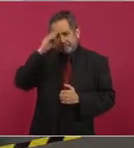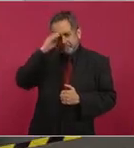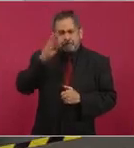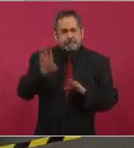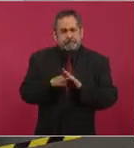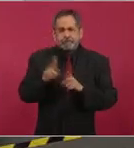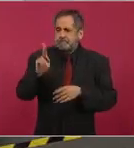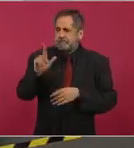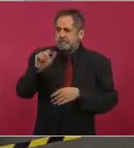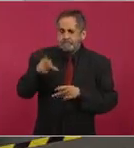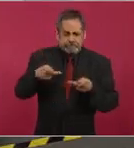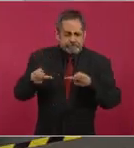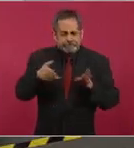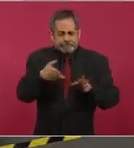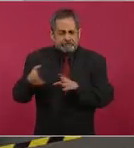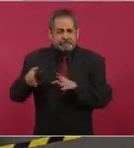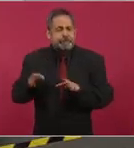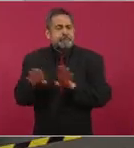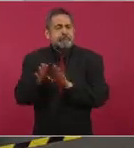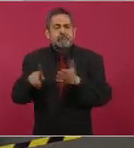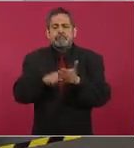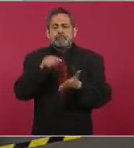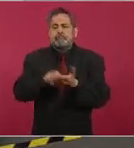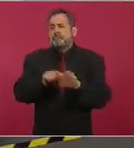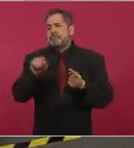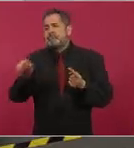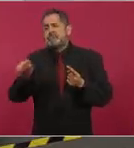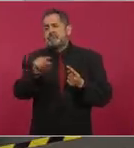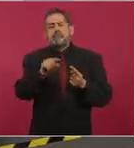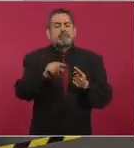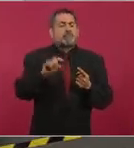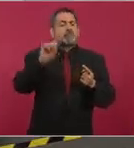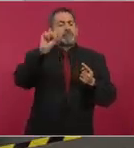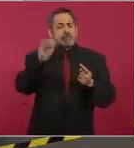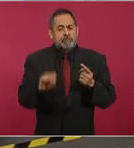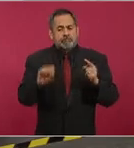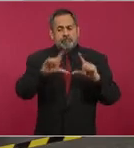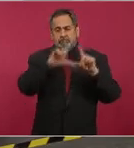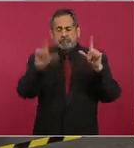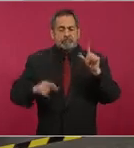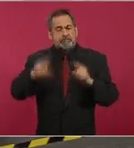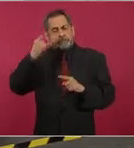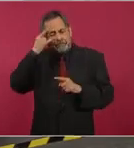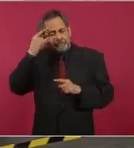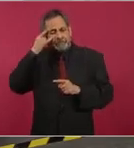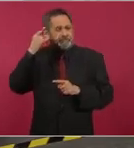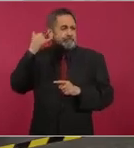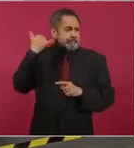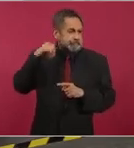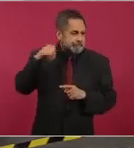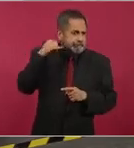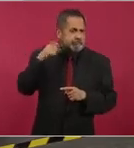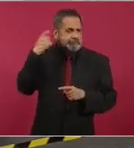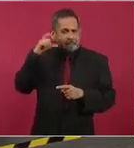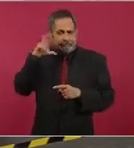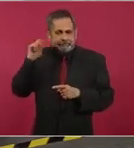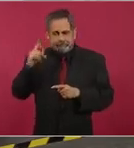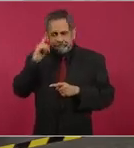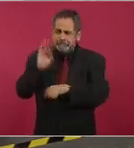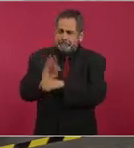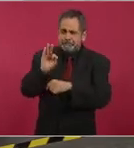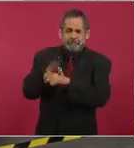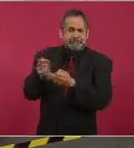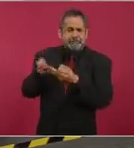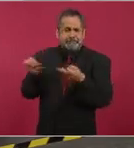proteger también las áreas naturales de lo que es el sureste, Campeche, Yucatán, Quintana Roo, para evitar